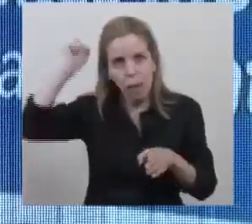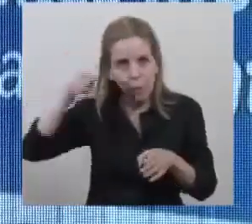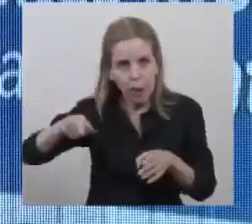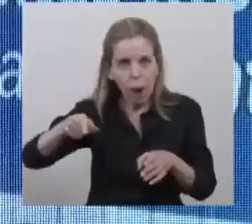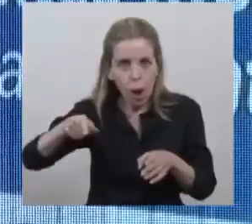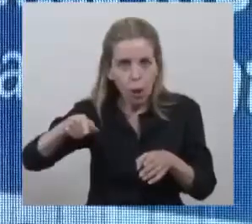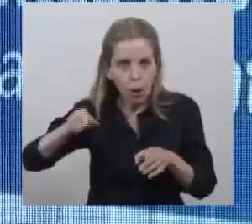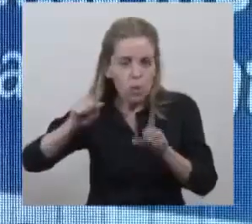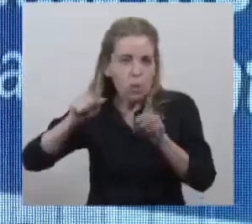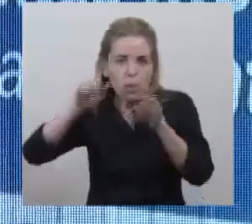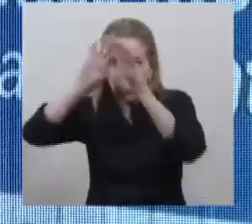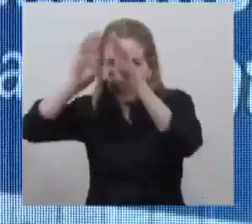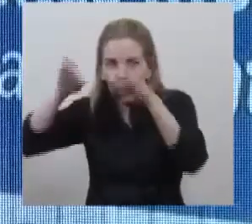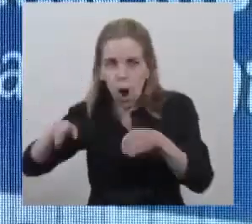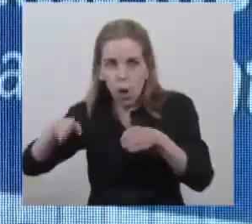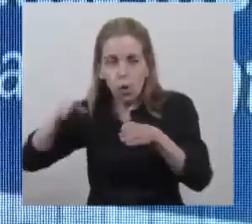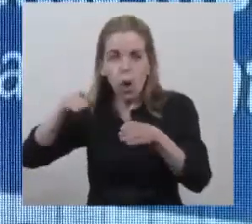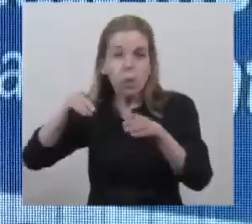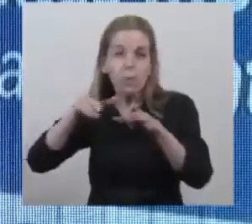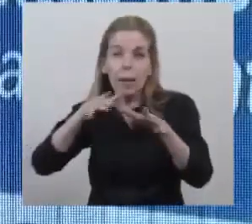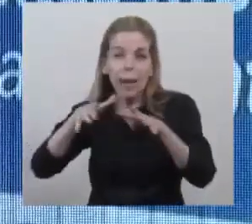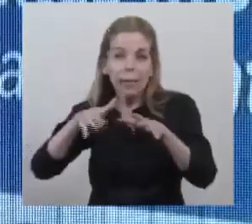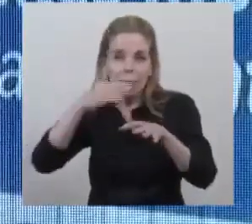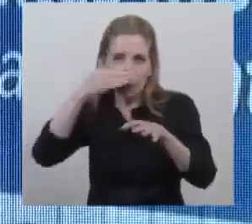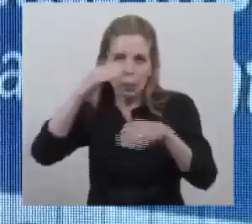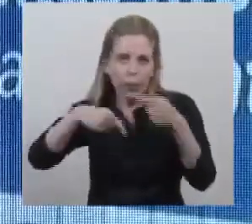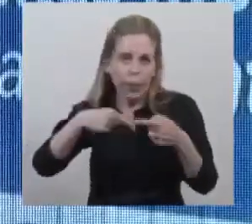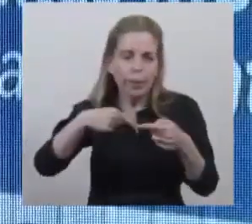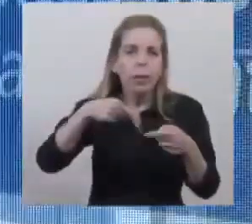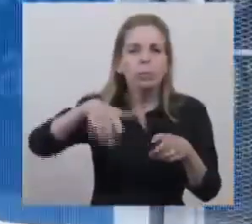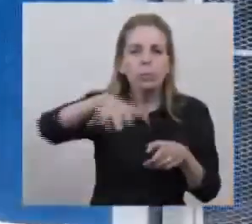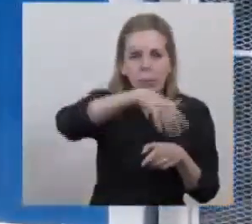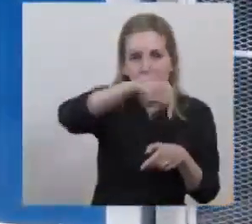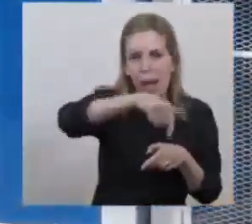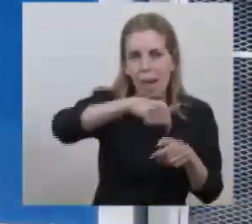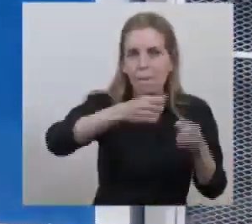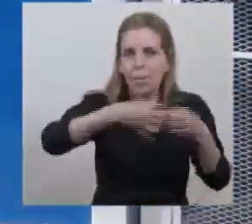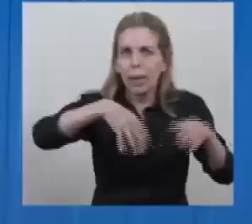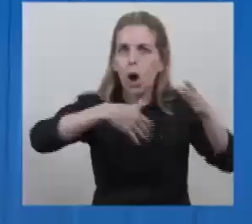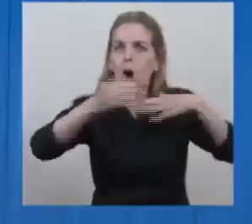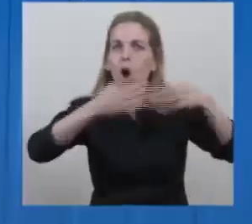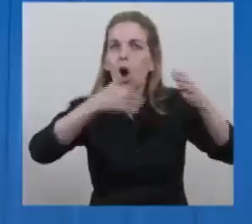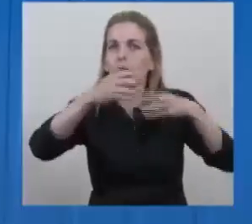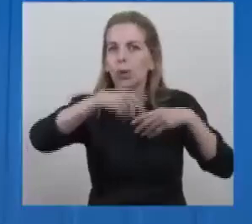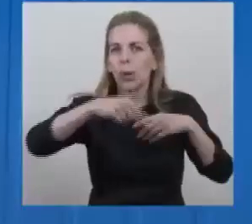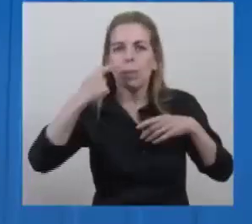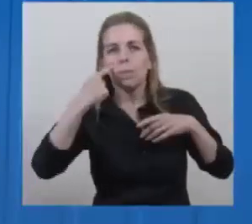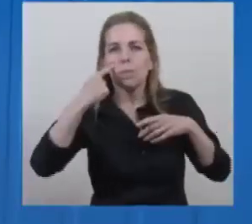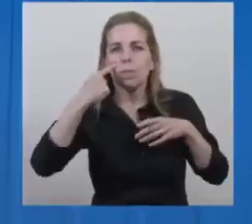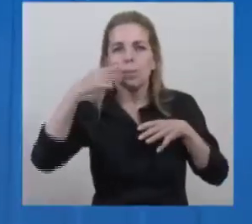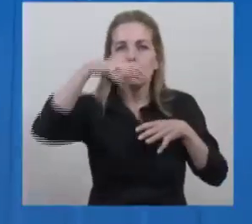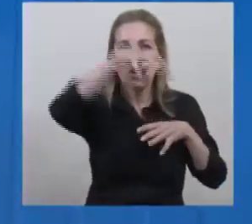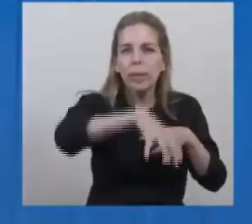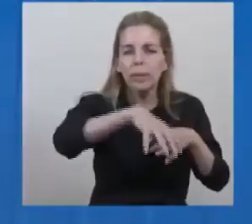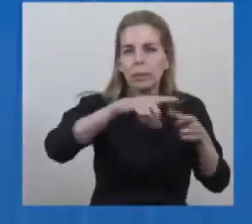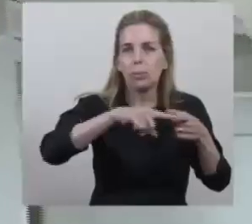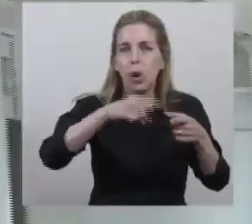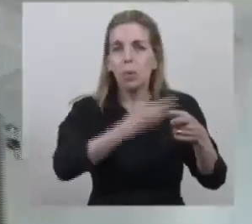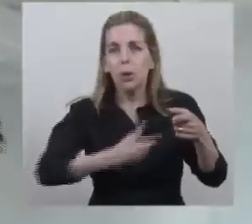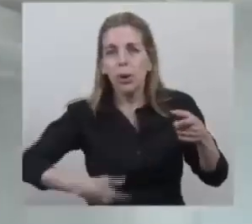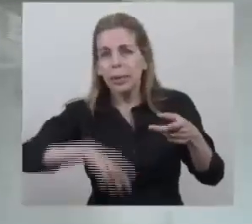un módulo parecido se empezó a construir después en Villa Constitución, provincia, municipio y nación